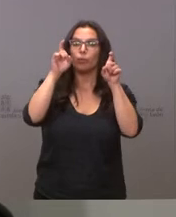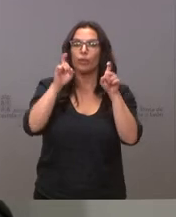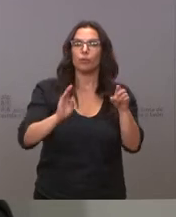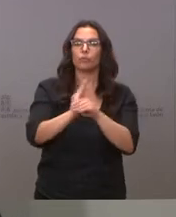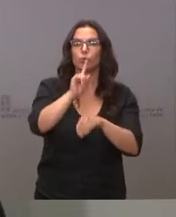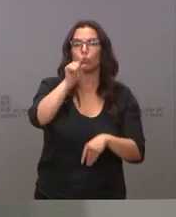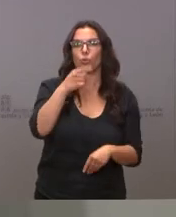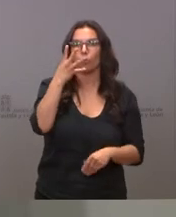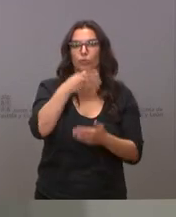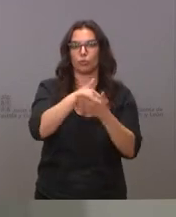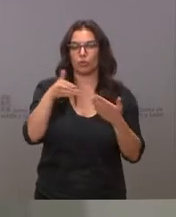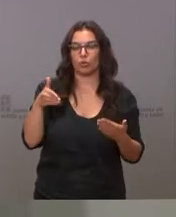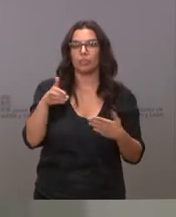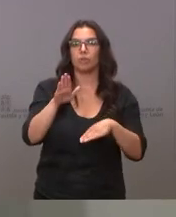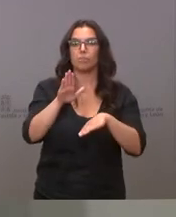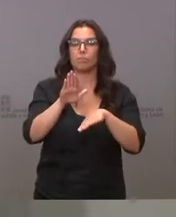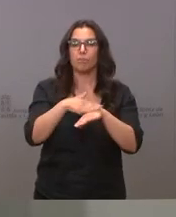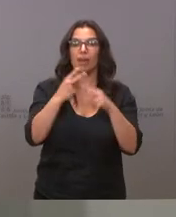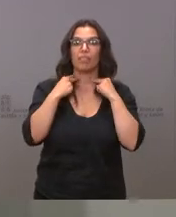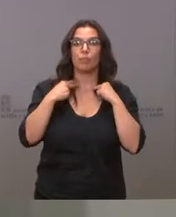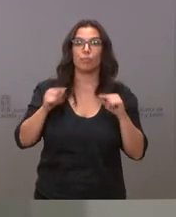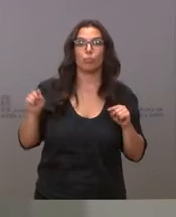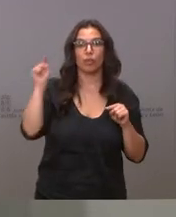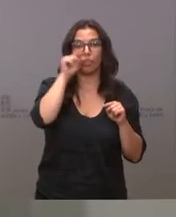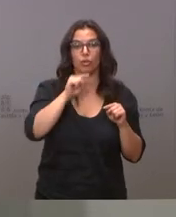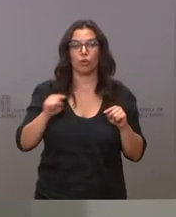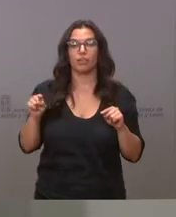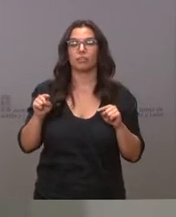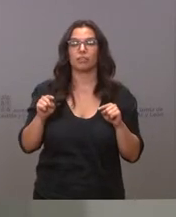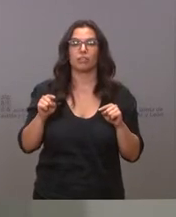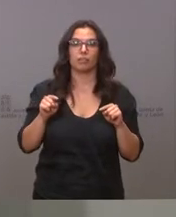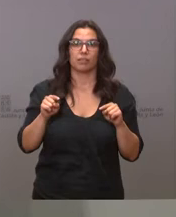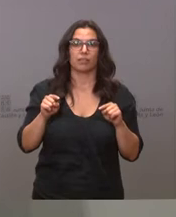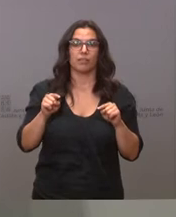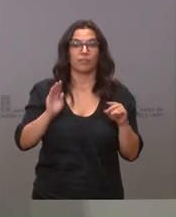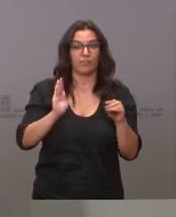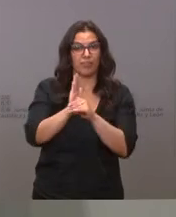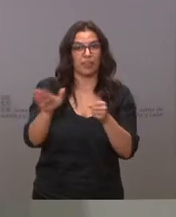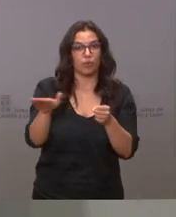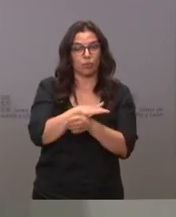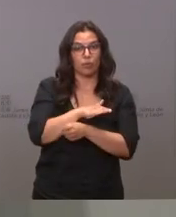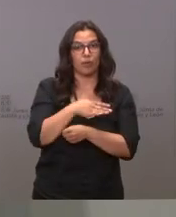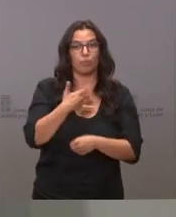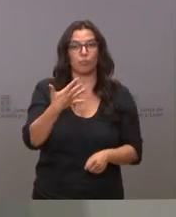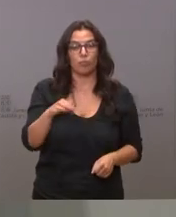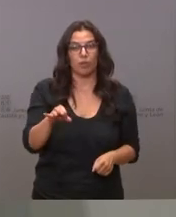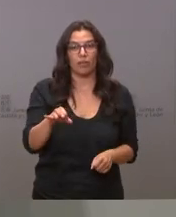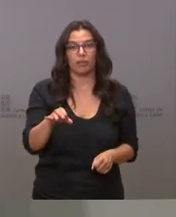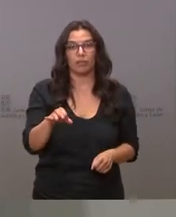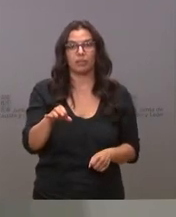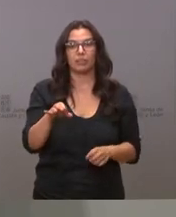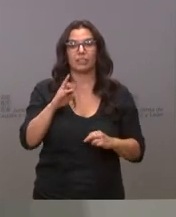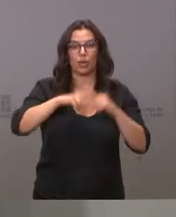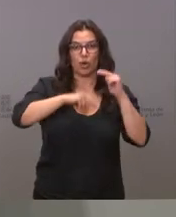,4 millones para que las diputaciones provinciales financien obras